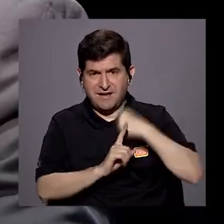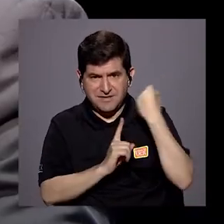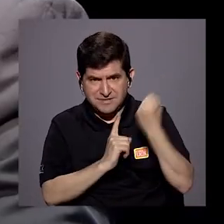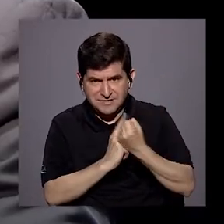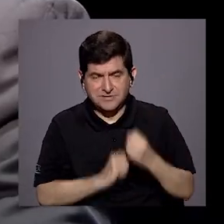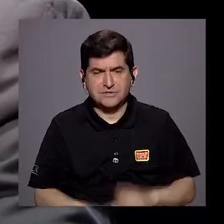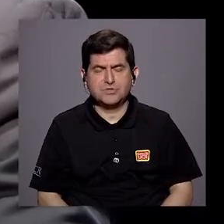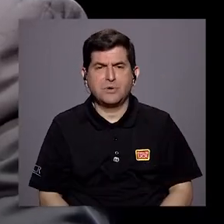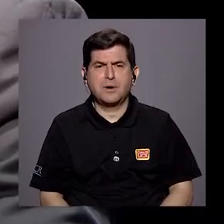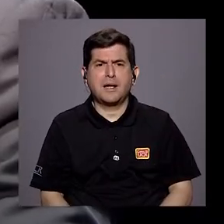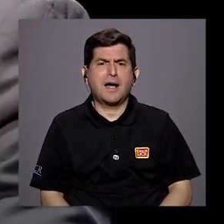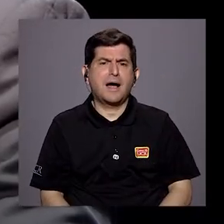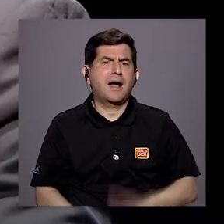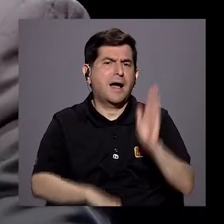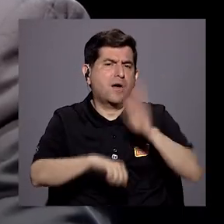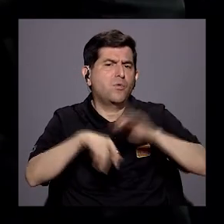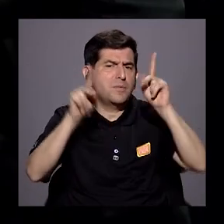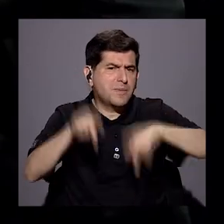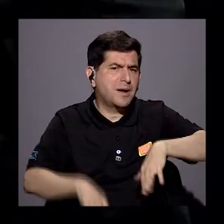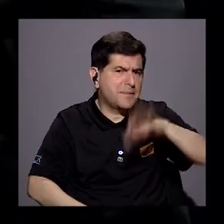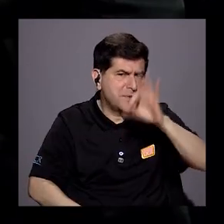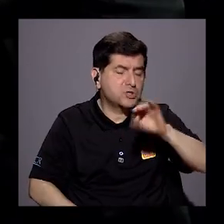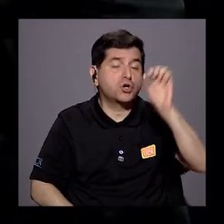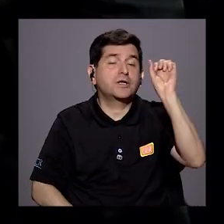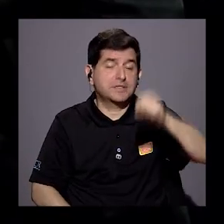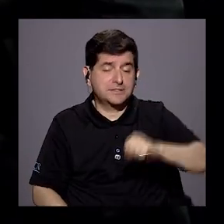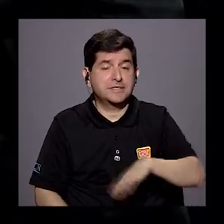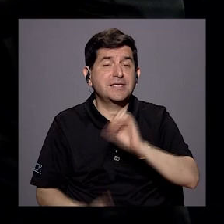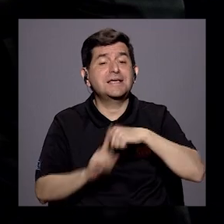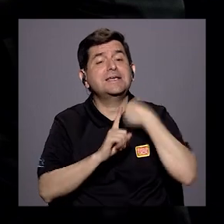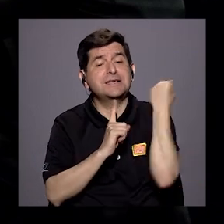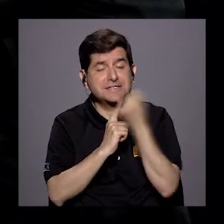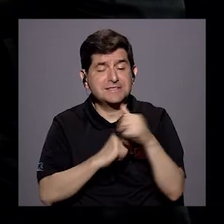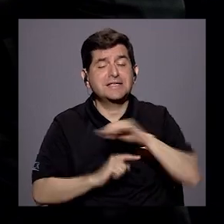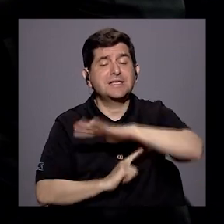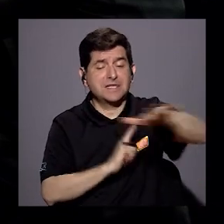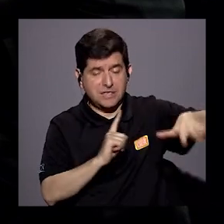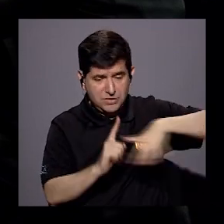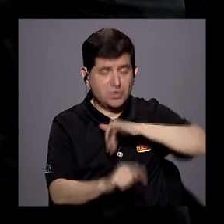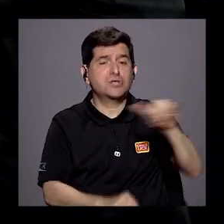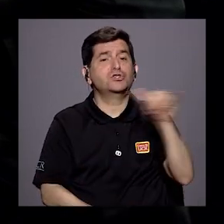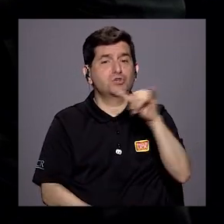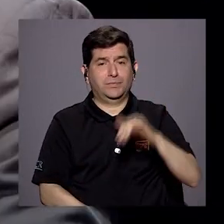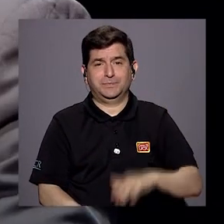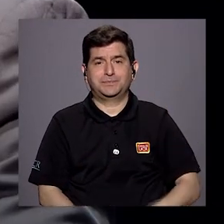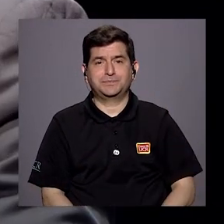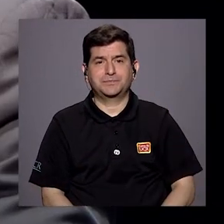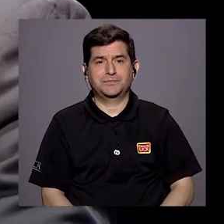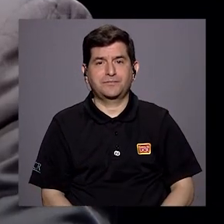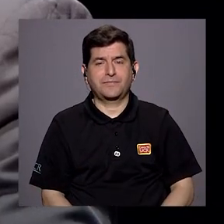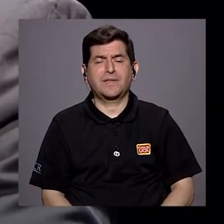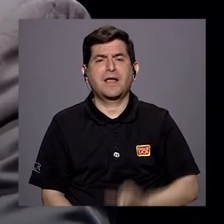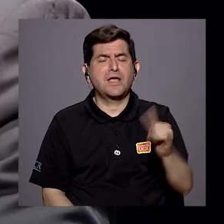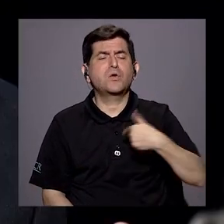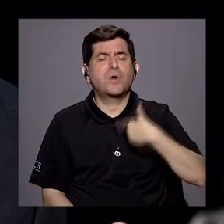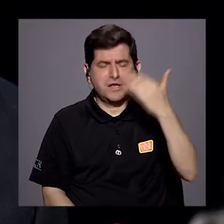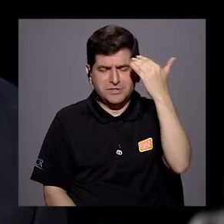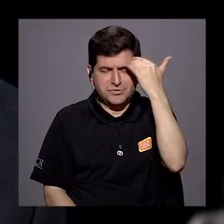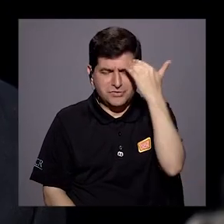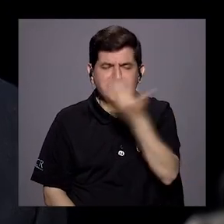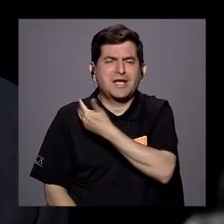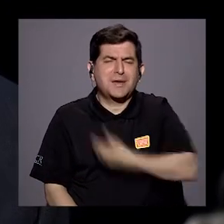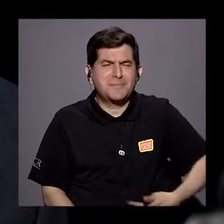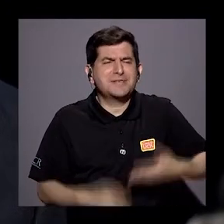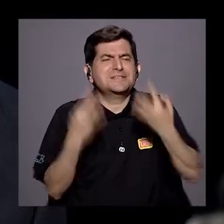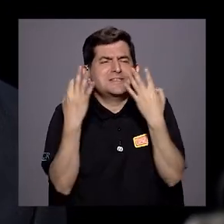Rolando, la culpa es de quién nos escoge. La culpa es de quién nos escoge y de las circunstancias que se rodean eso también. Porque en estos días, Porque también yo sé que el presidente